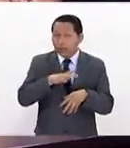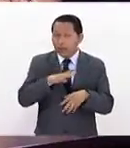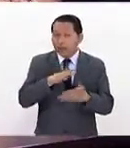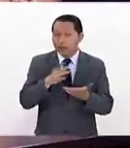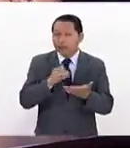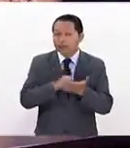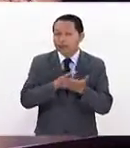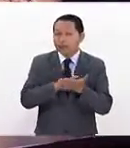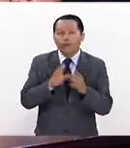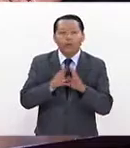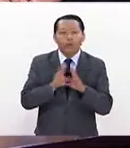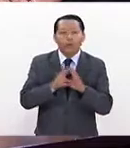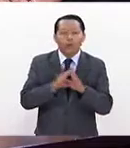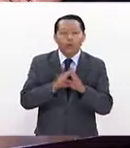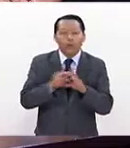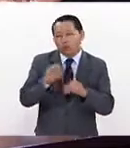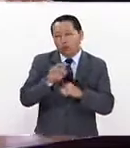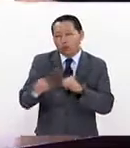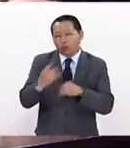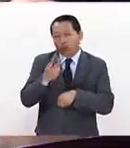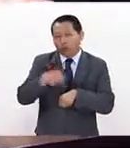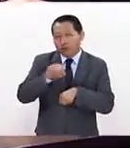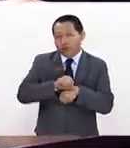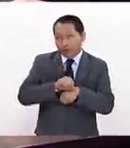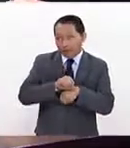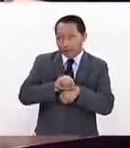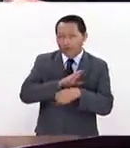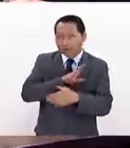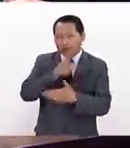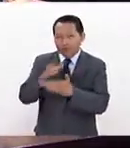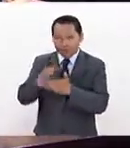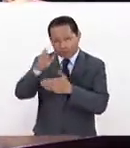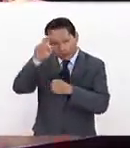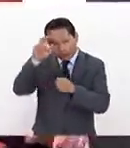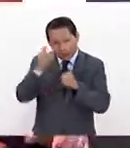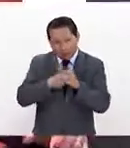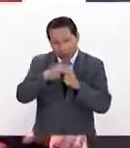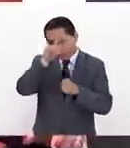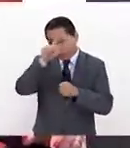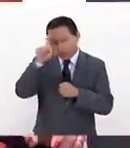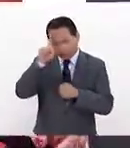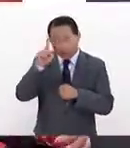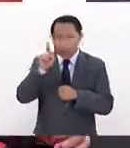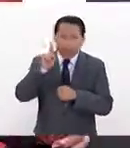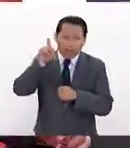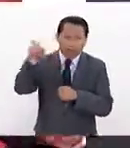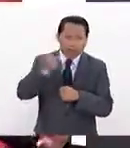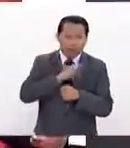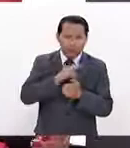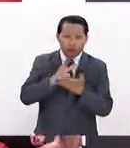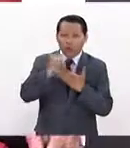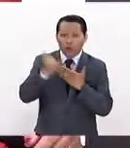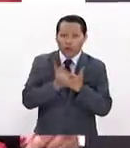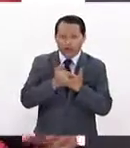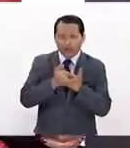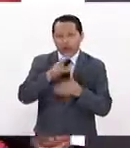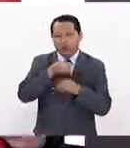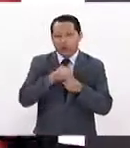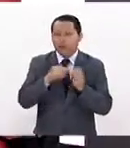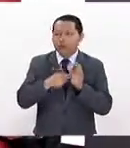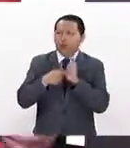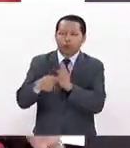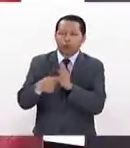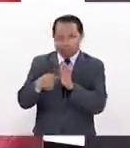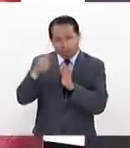tienes que ir dos semanas de inmersión total a la Europea de Madrid a presentar allá tu proyecto integrador con el que